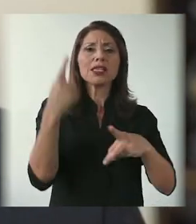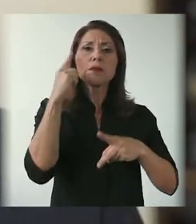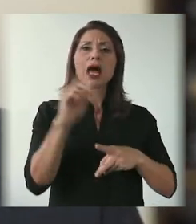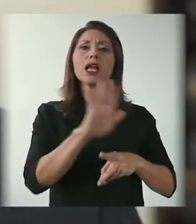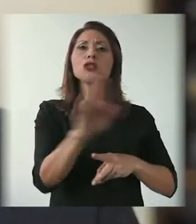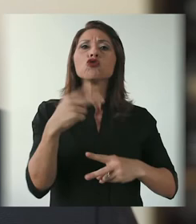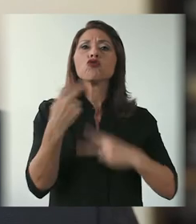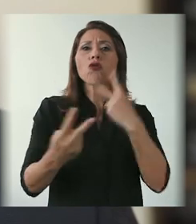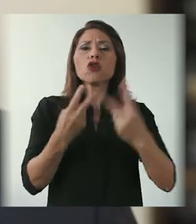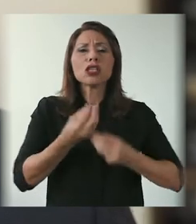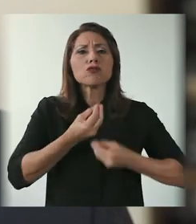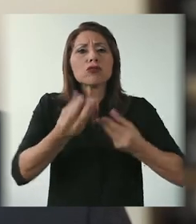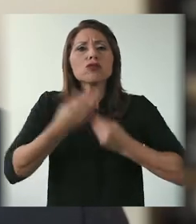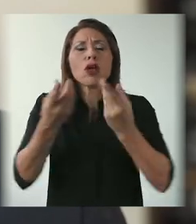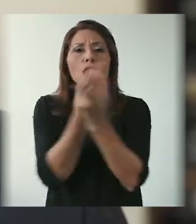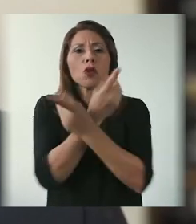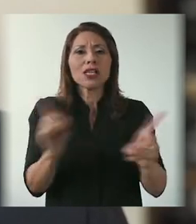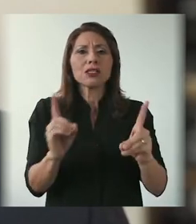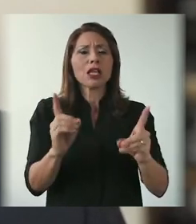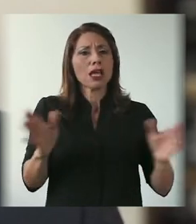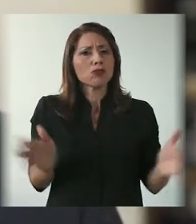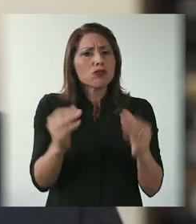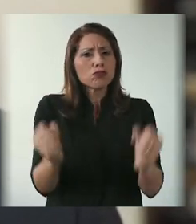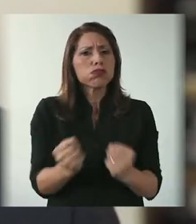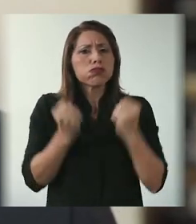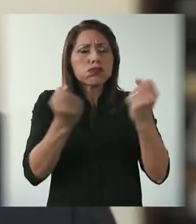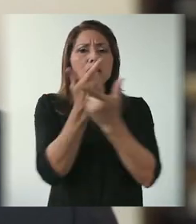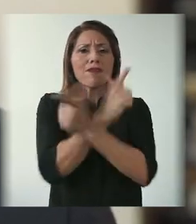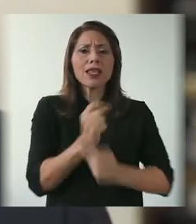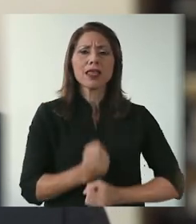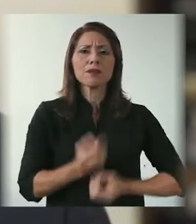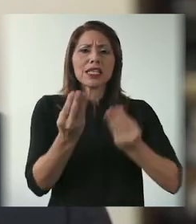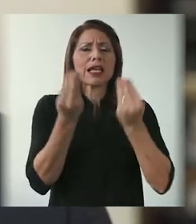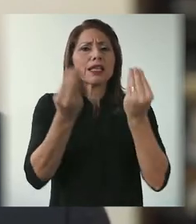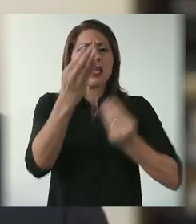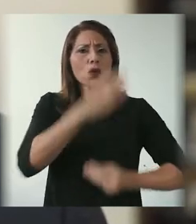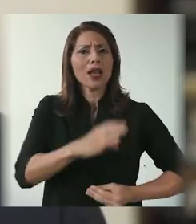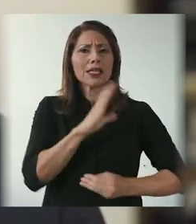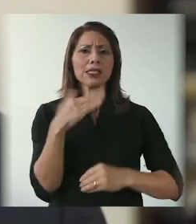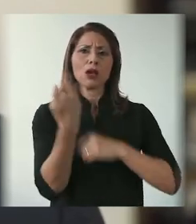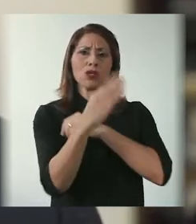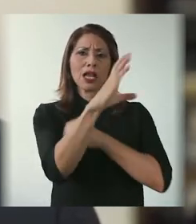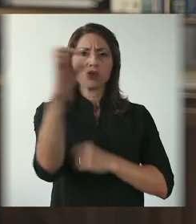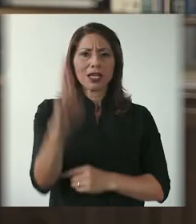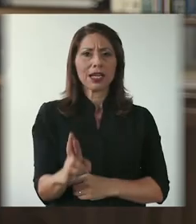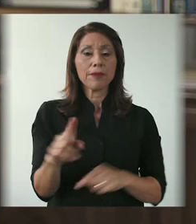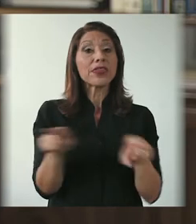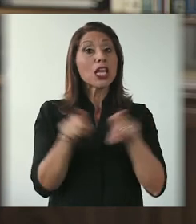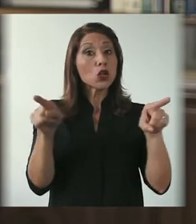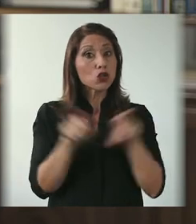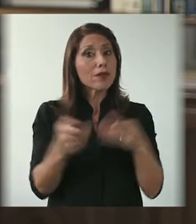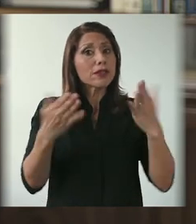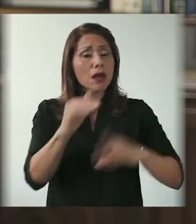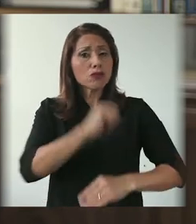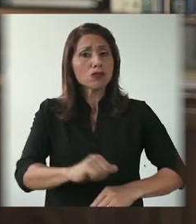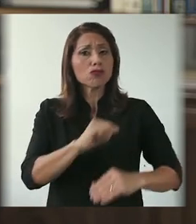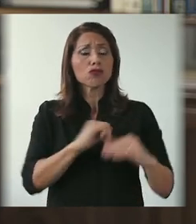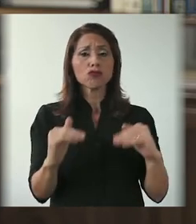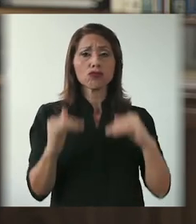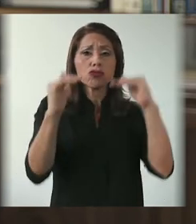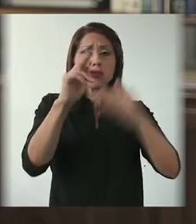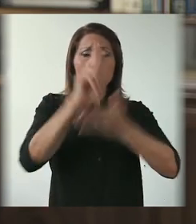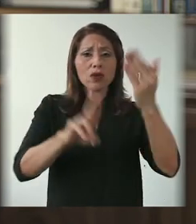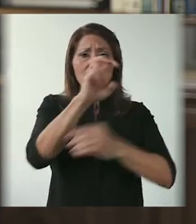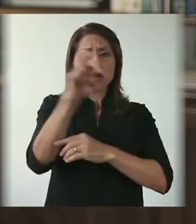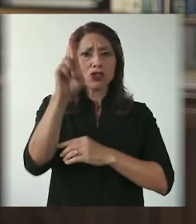que democratizan las voces y se potencie la libertad de expresión que tanto caracteriza nuestra Costa Rica. Inclusive la rectoría de la